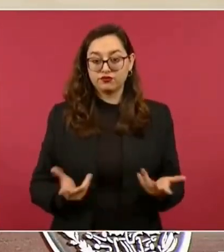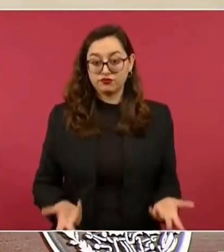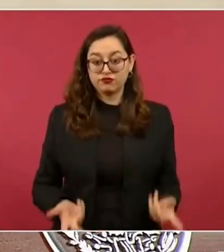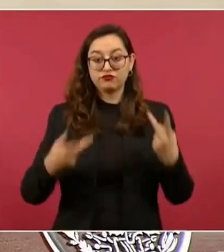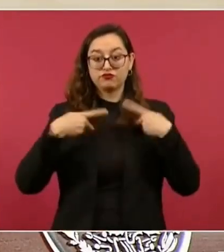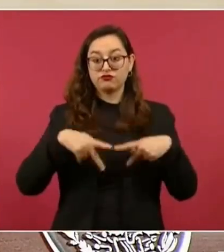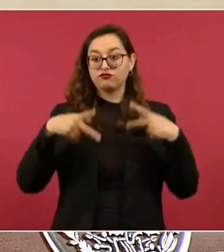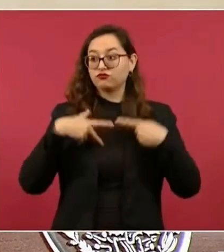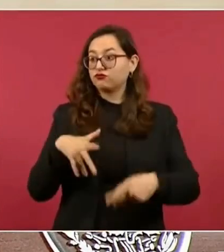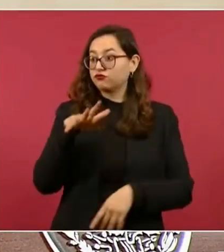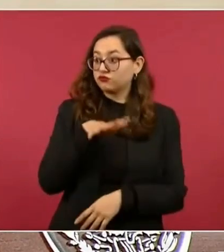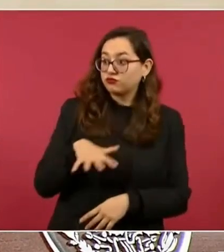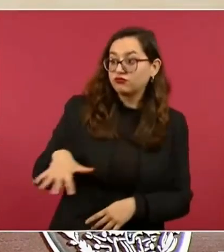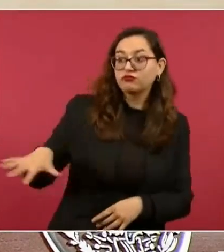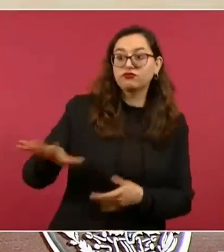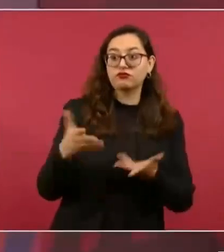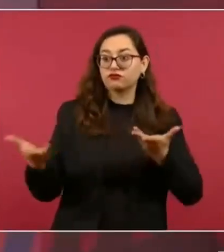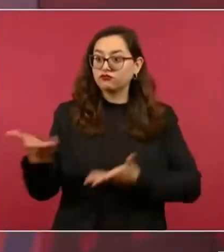prójimo.